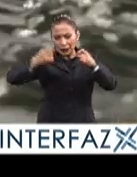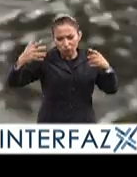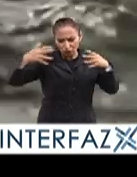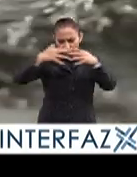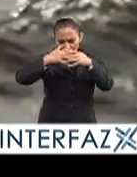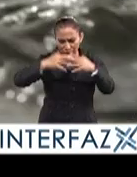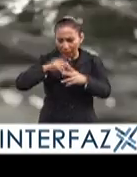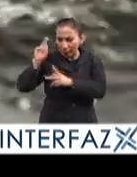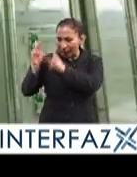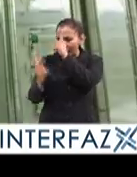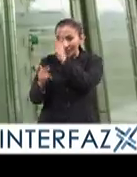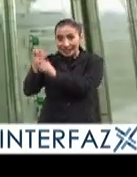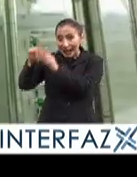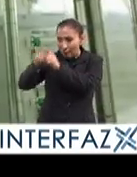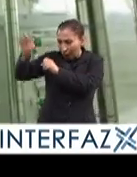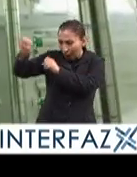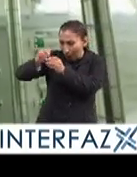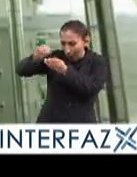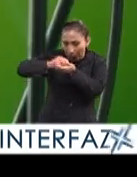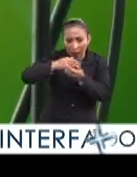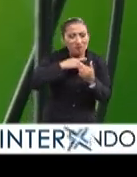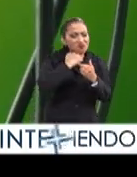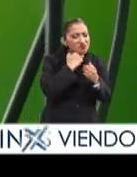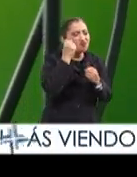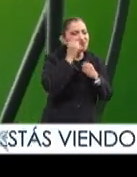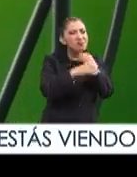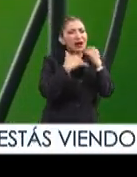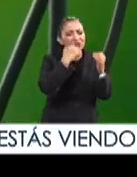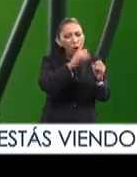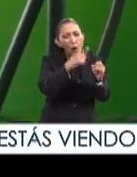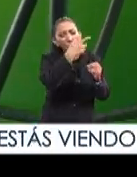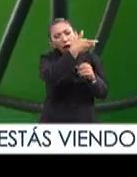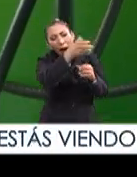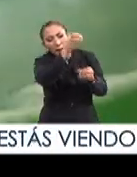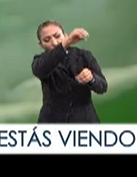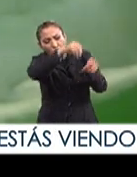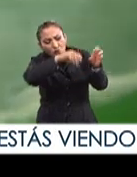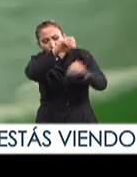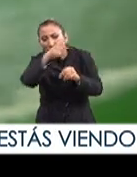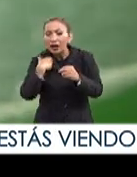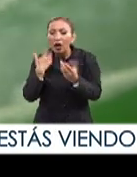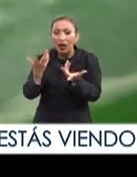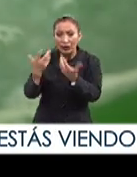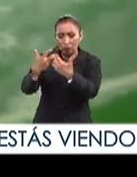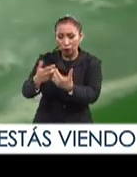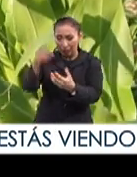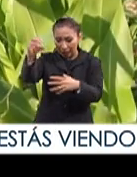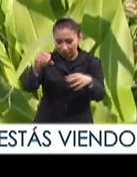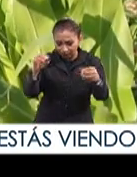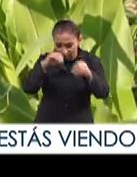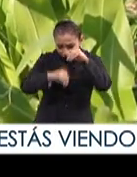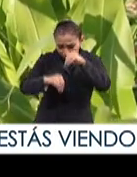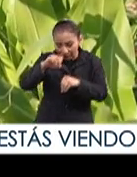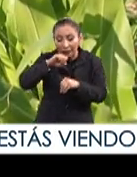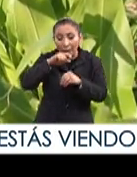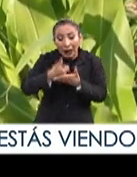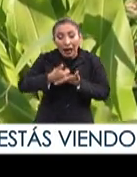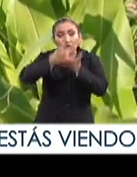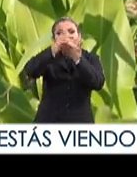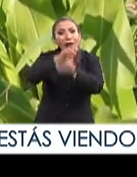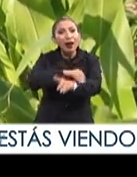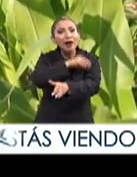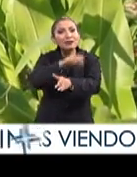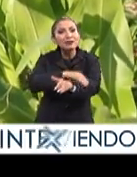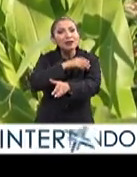tejidos de plantas y animales, residuos de agricultura y actividad forestal y algunos desechos industriales, son también fuente de